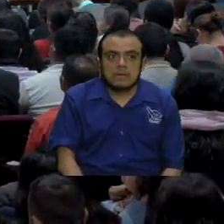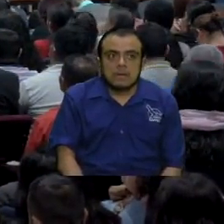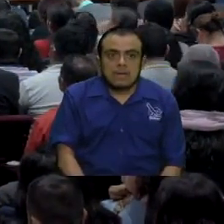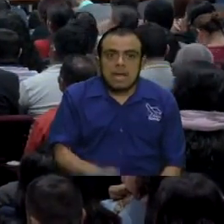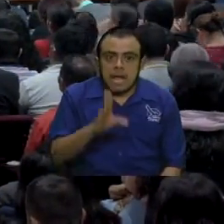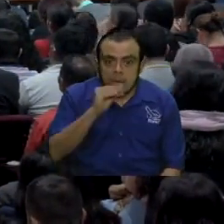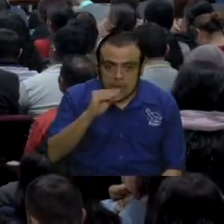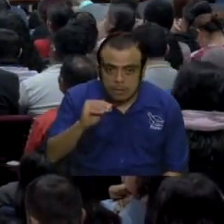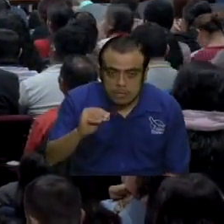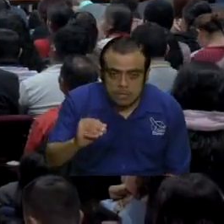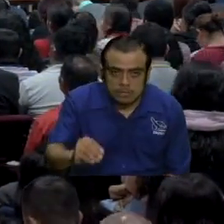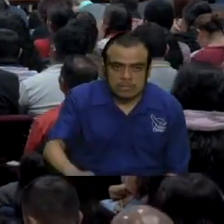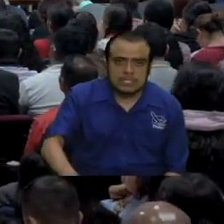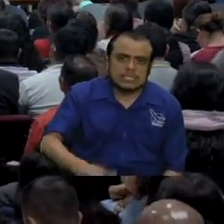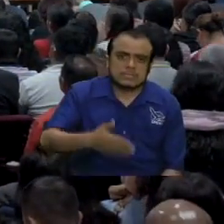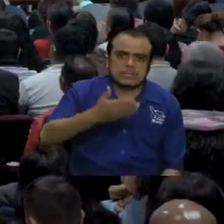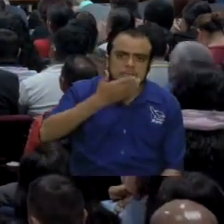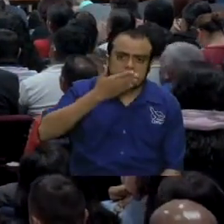hablemos un cacho de la hipocresía.